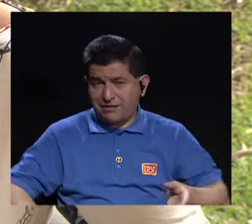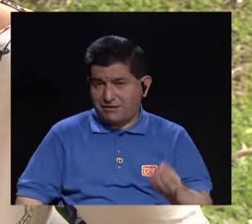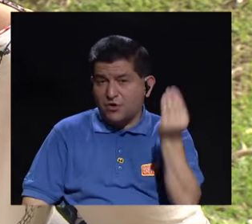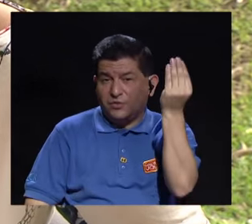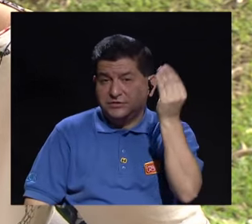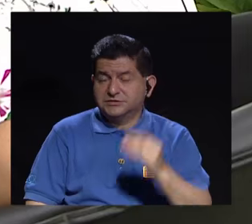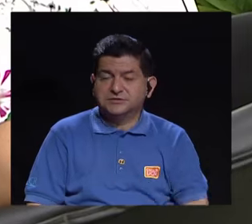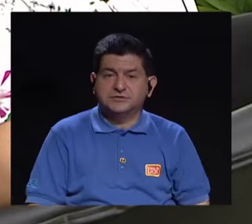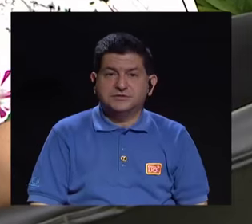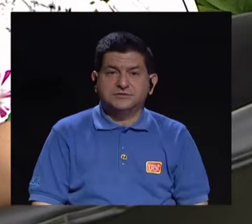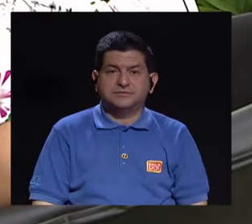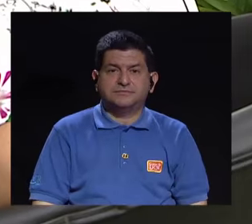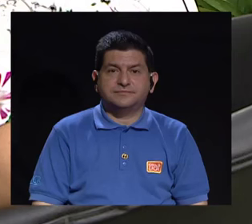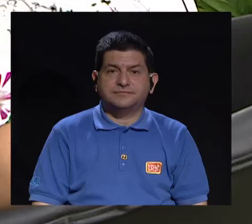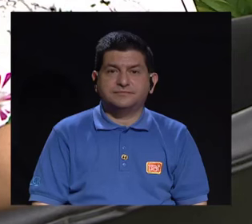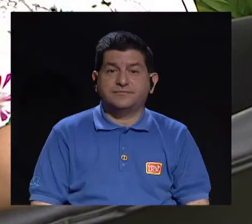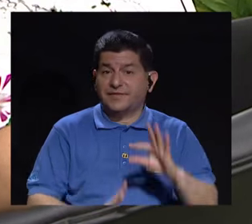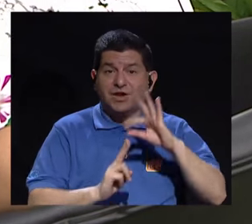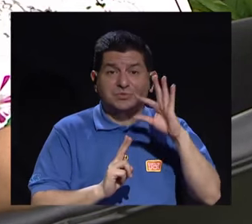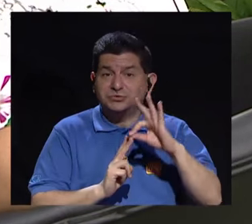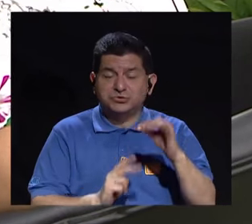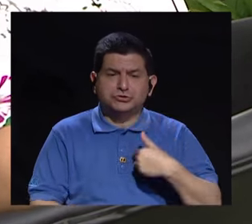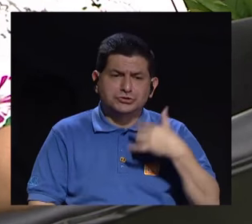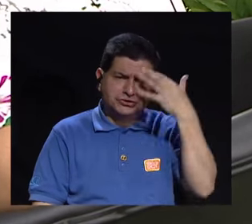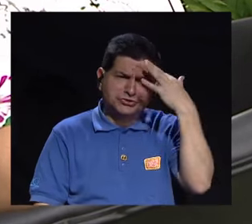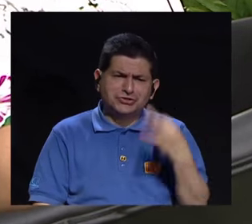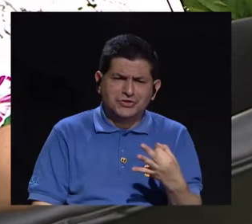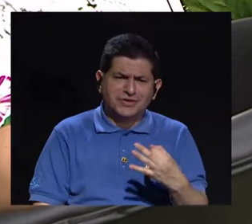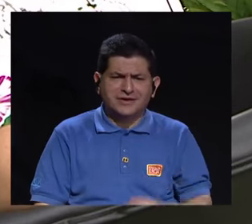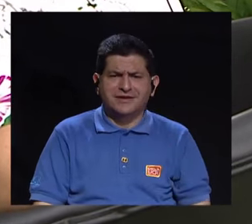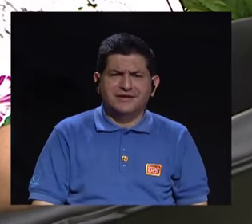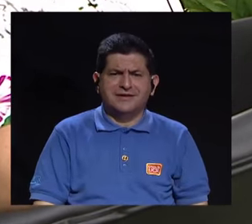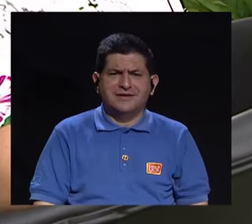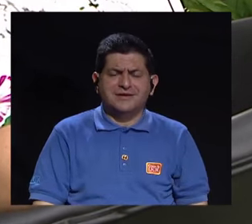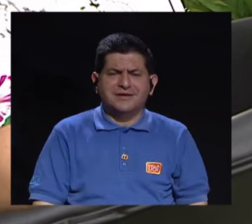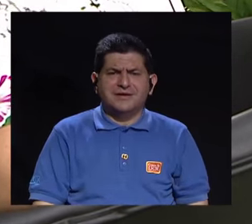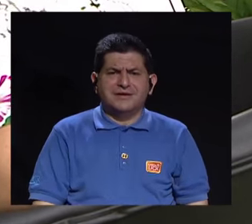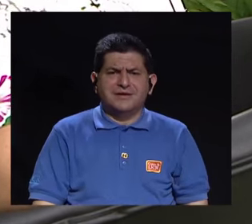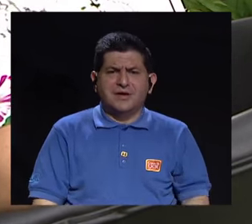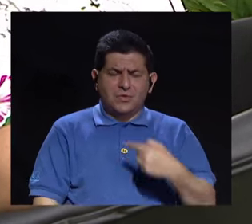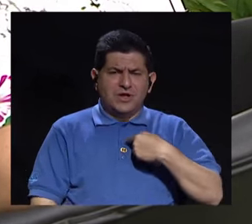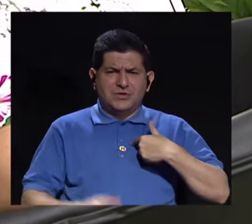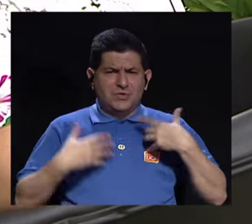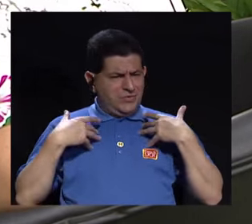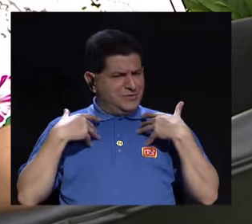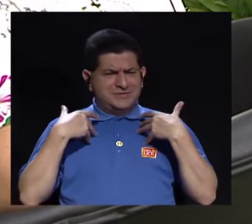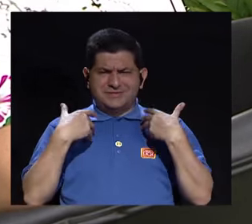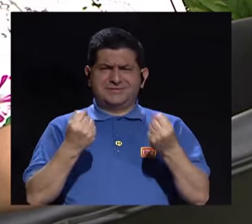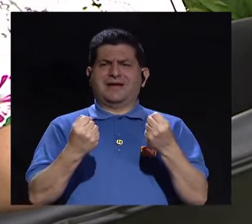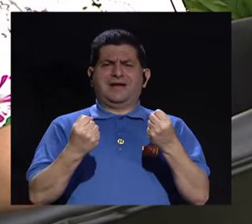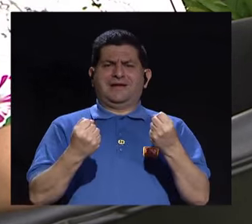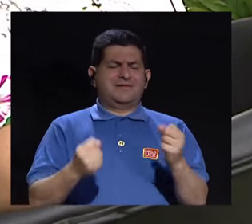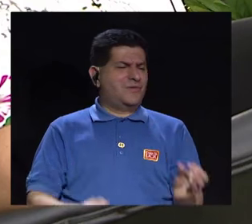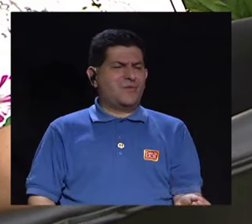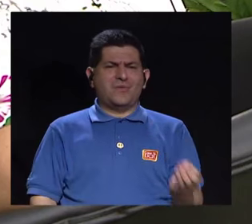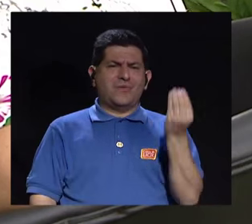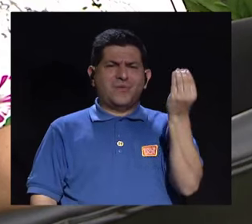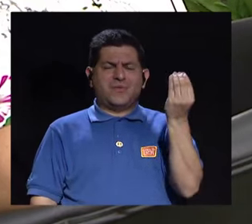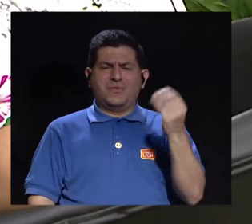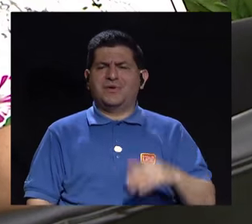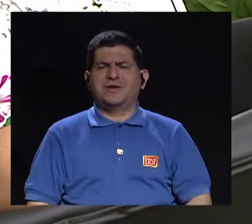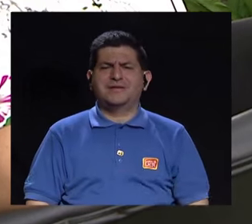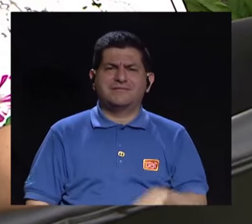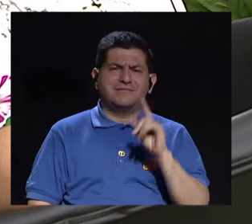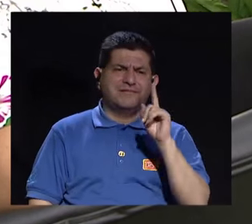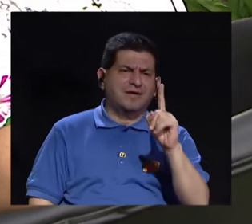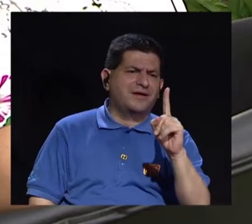en los jóvenes, alternativas. Yo creo que, bueno, la vida, cuando más saludable es, cuando el adolescente está